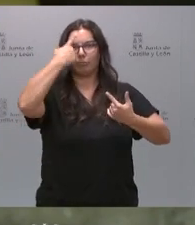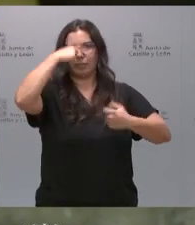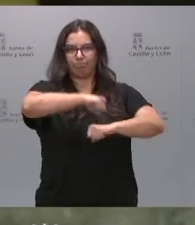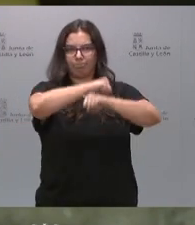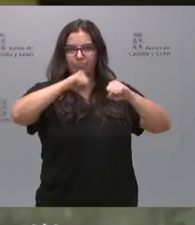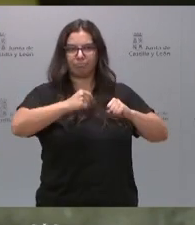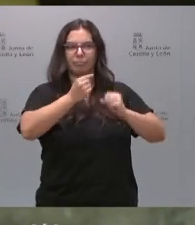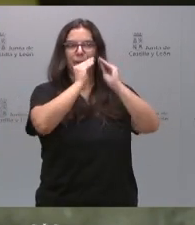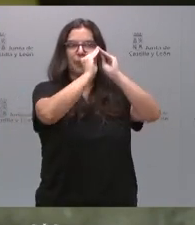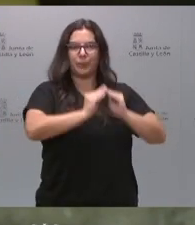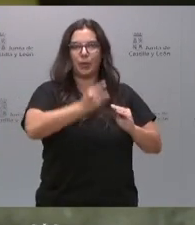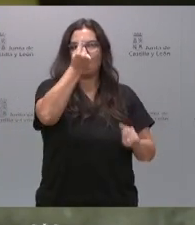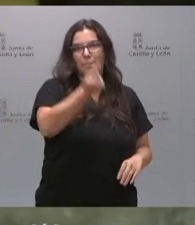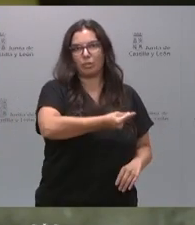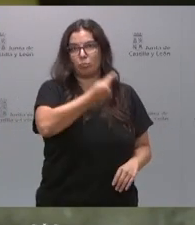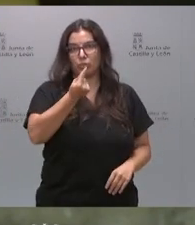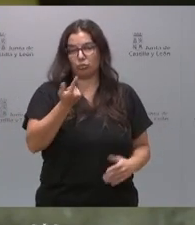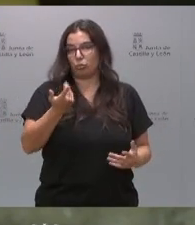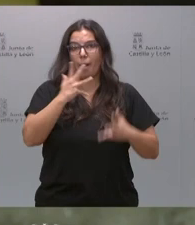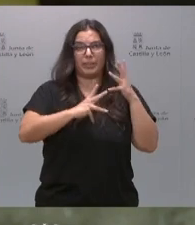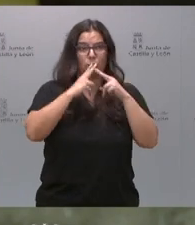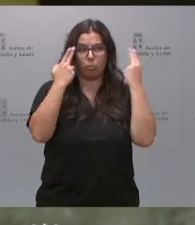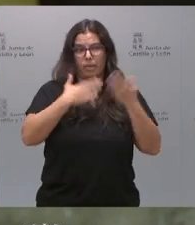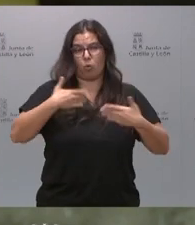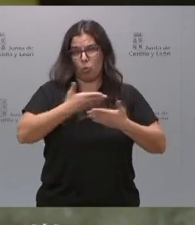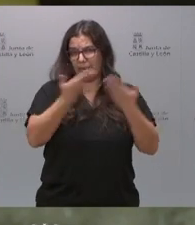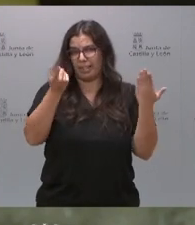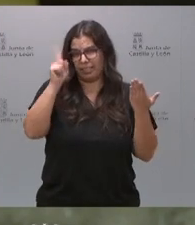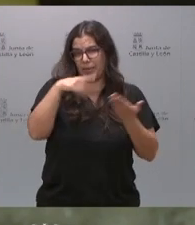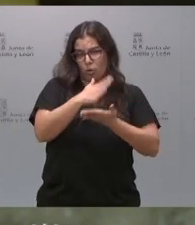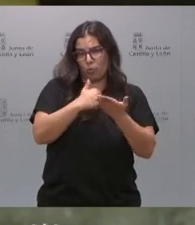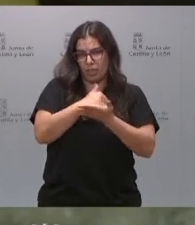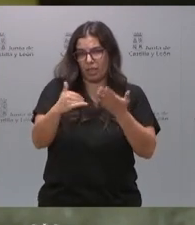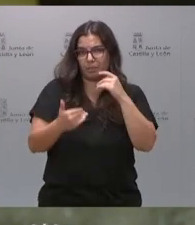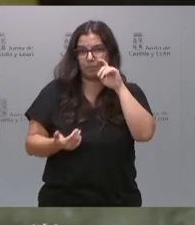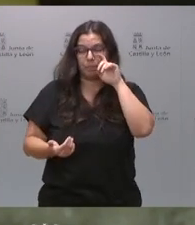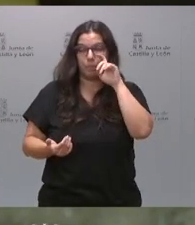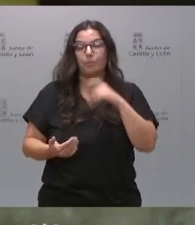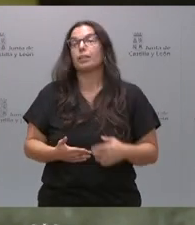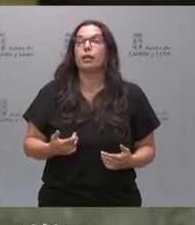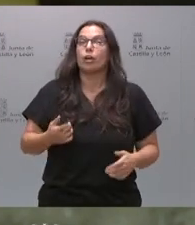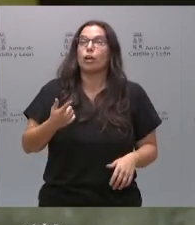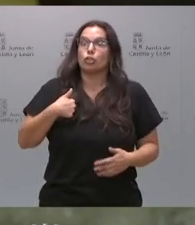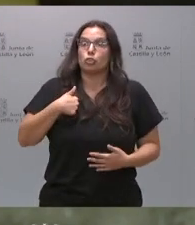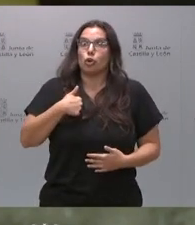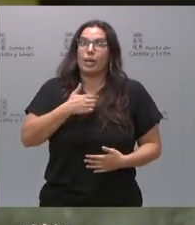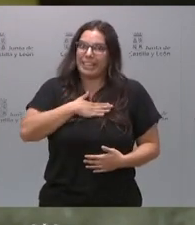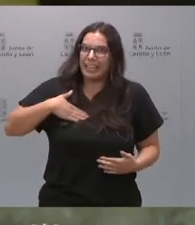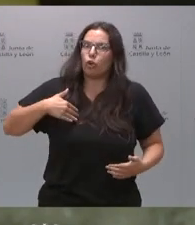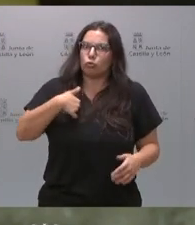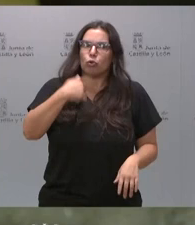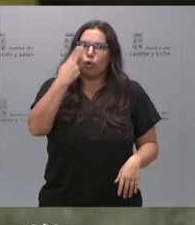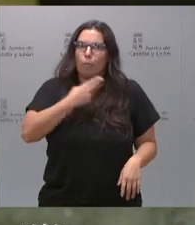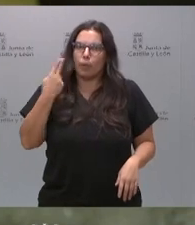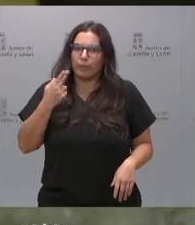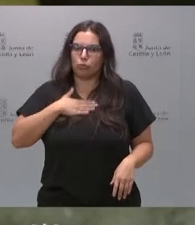presupuesto de cualquier Administración pública y de las comunidades autónomas. Mi interés, mi compromiso, el